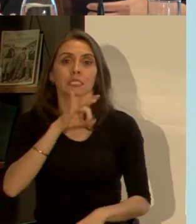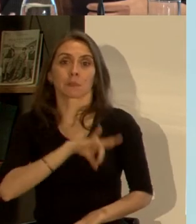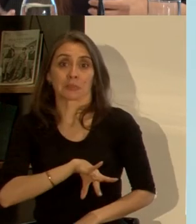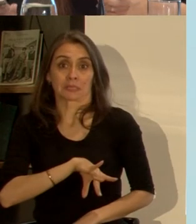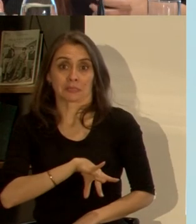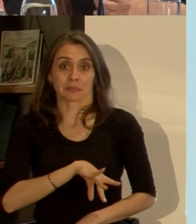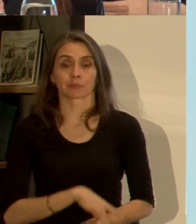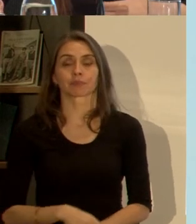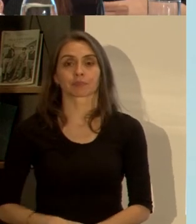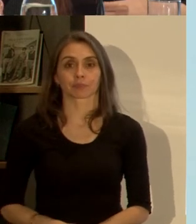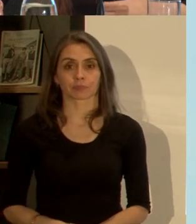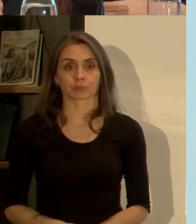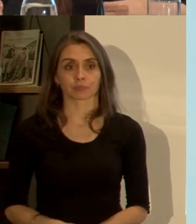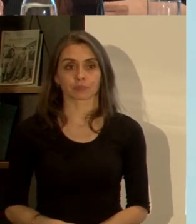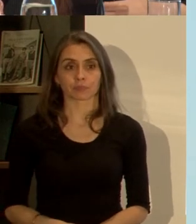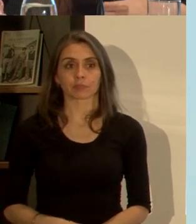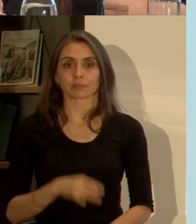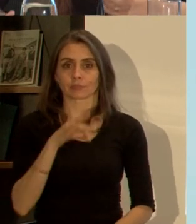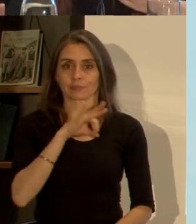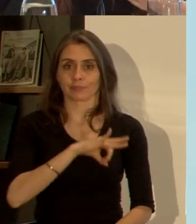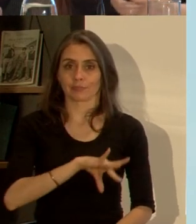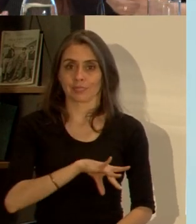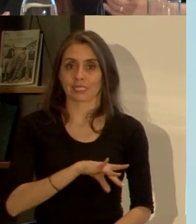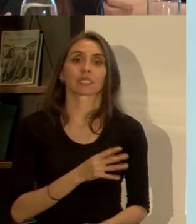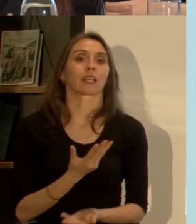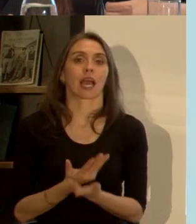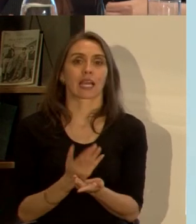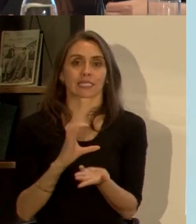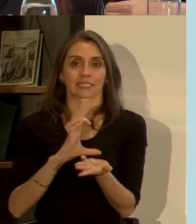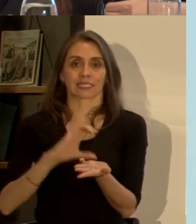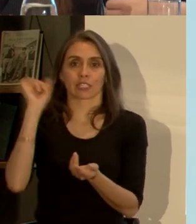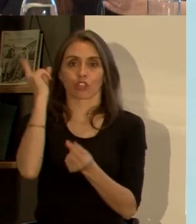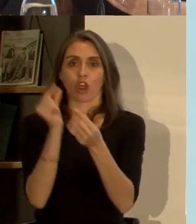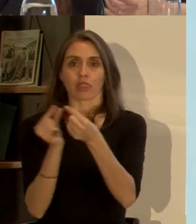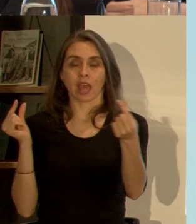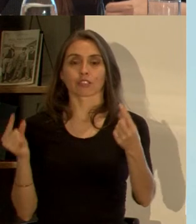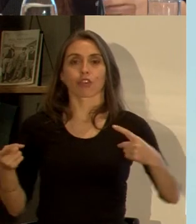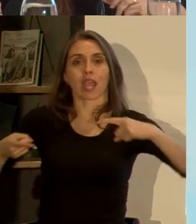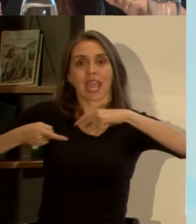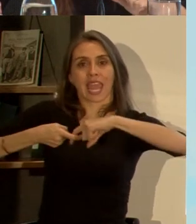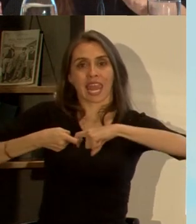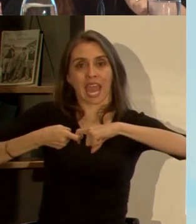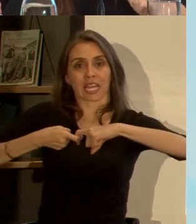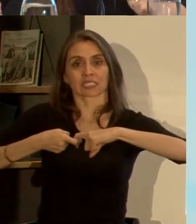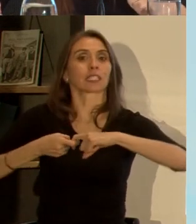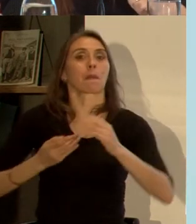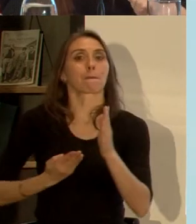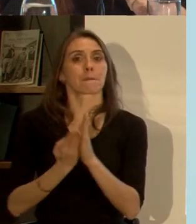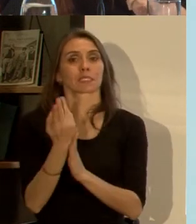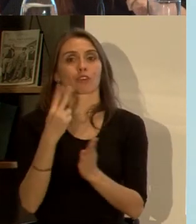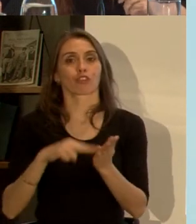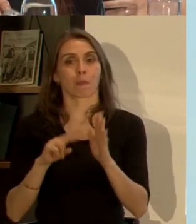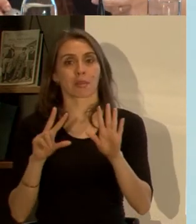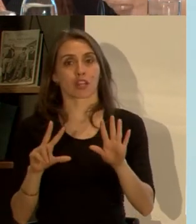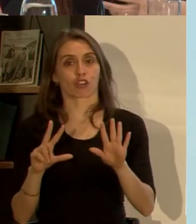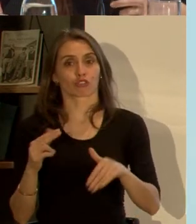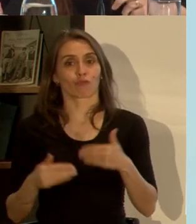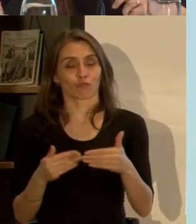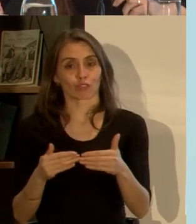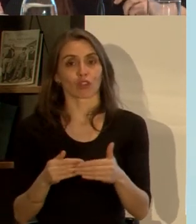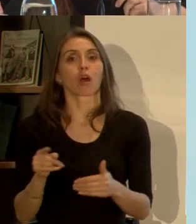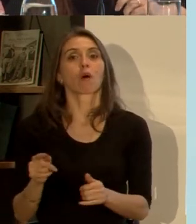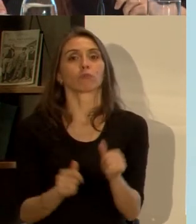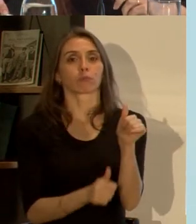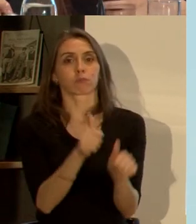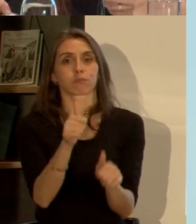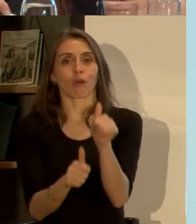para eso en Chile tenemos un Centro Nacional de Enlace que como les comenté funciona desde el año 2008 cuenta